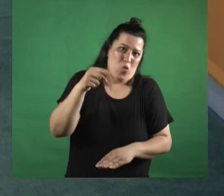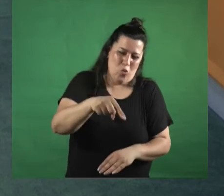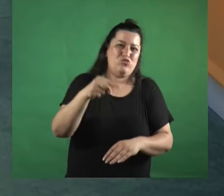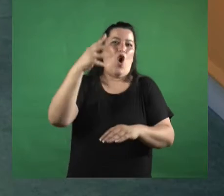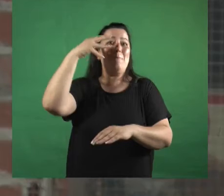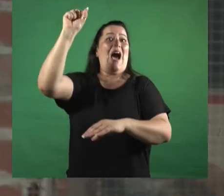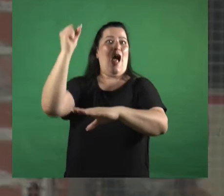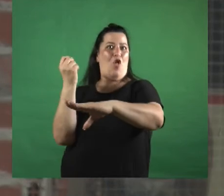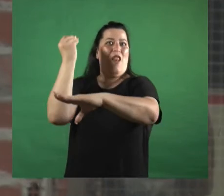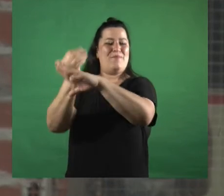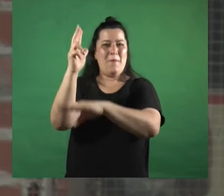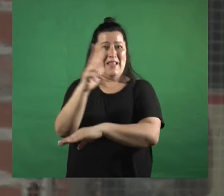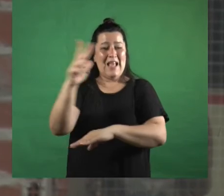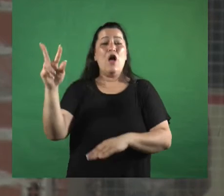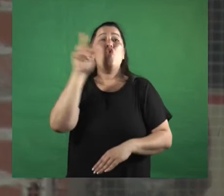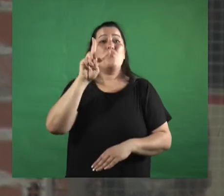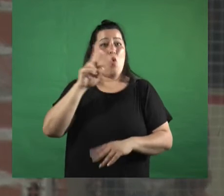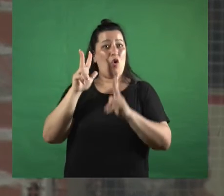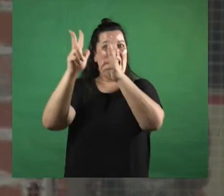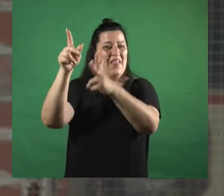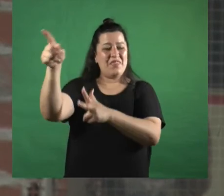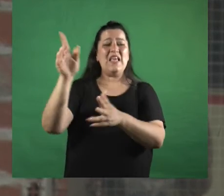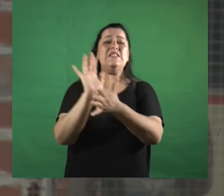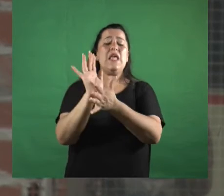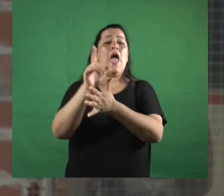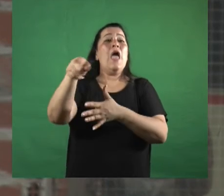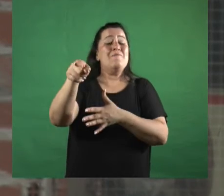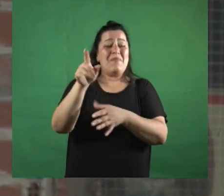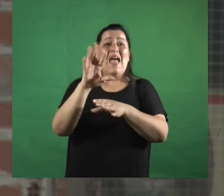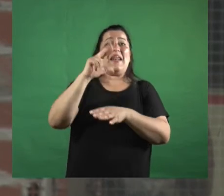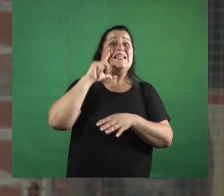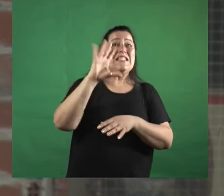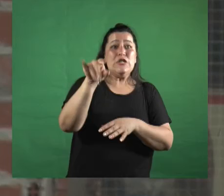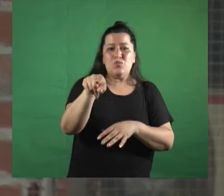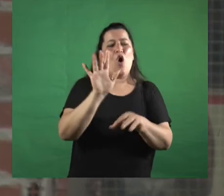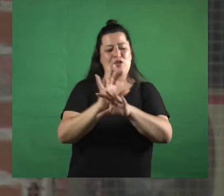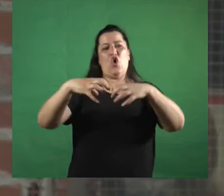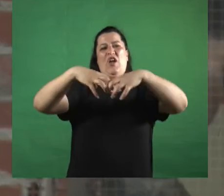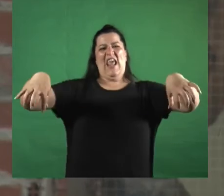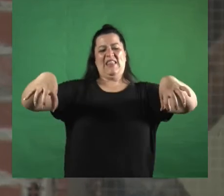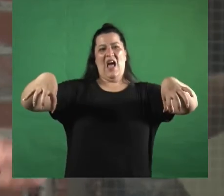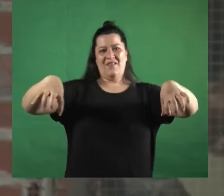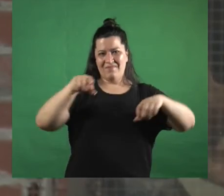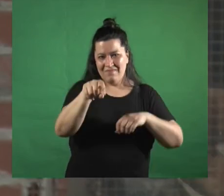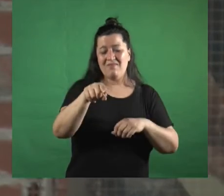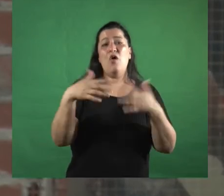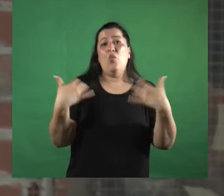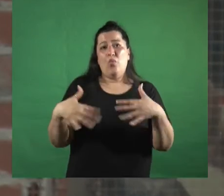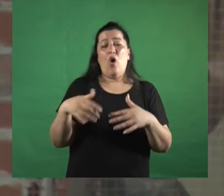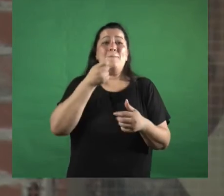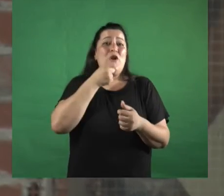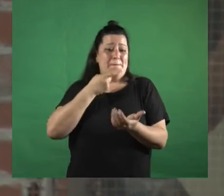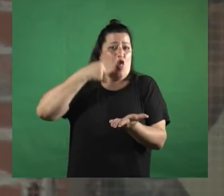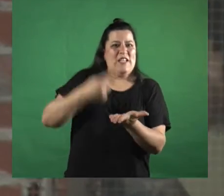afro-argentina ella dice que el racismo en la Argentina no tiene grietas ¿no? y eso es verdad si uno mira los espacios de toma de decisión